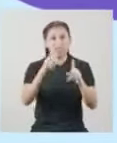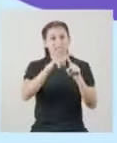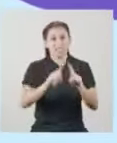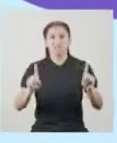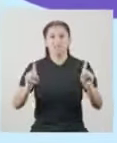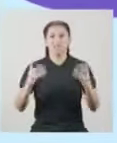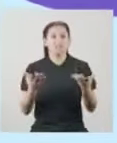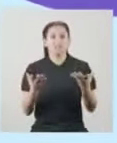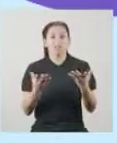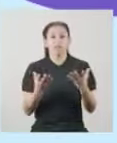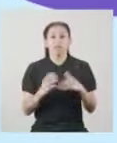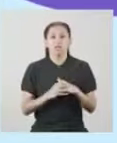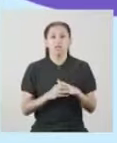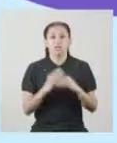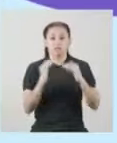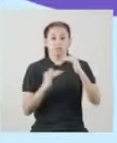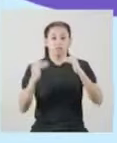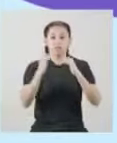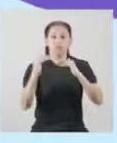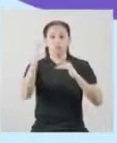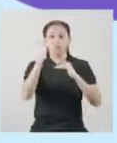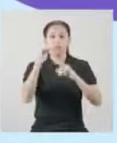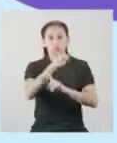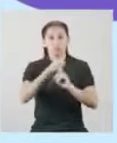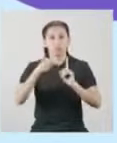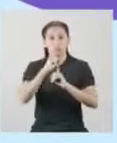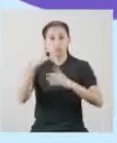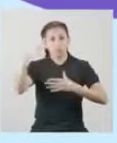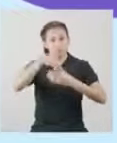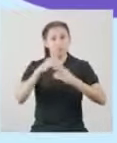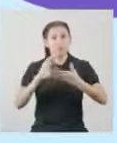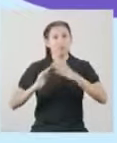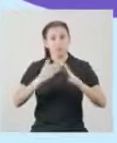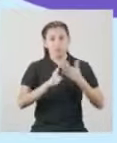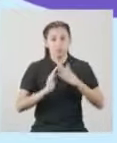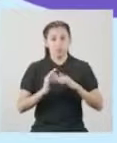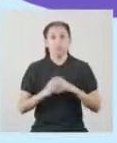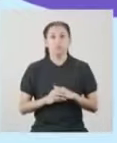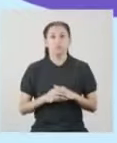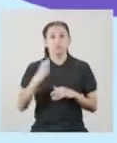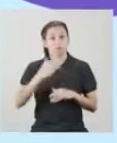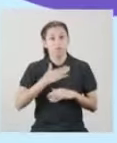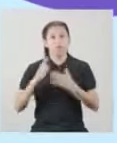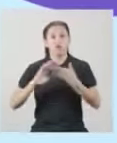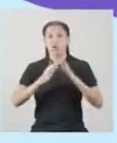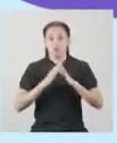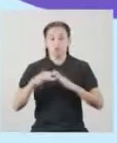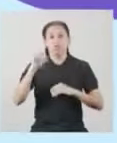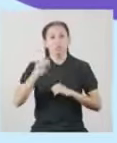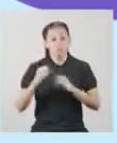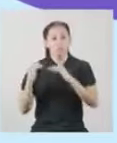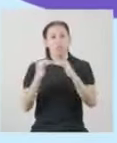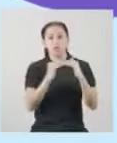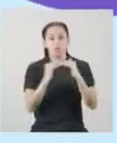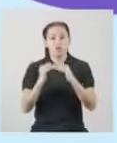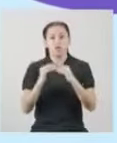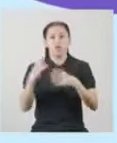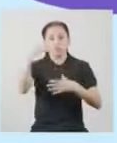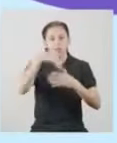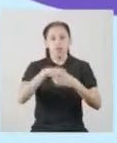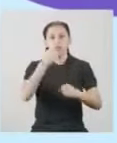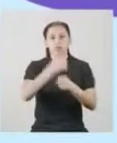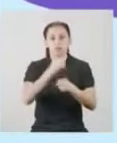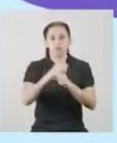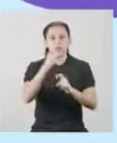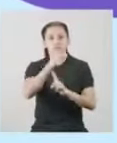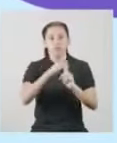las diferencias entre los estatus sociales que hay en la comunidad En mi comunidad sí hay igualdad, tanto sea